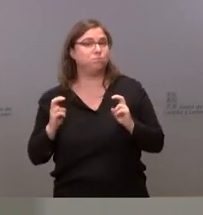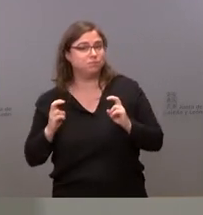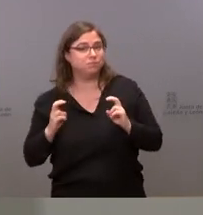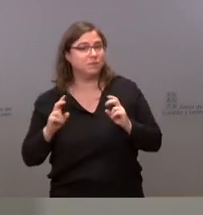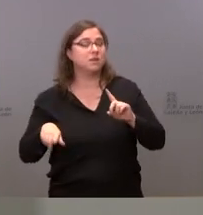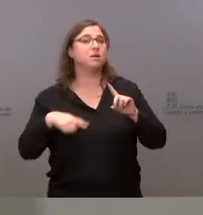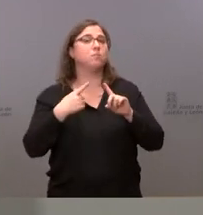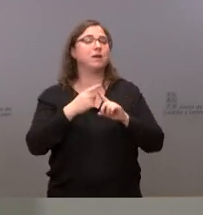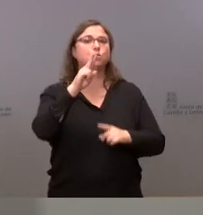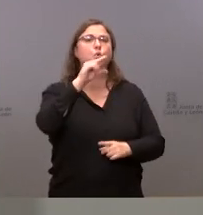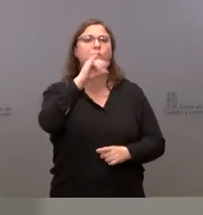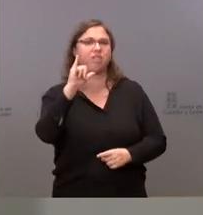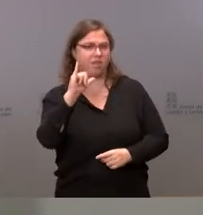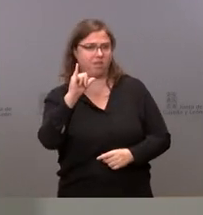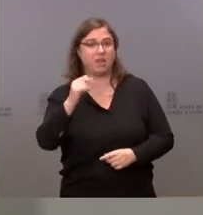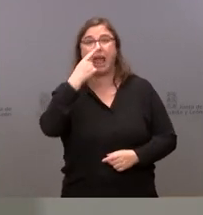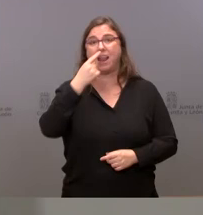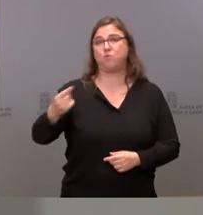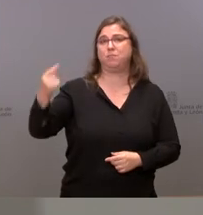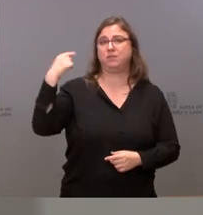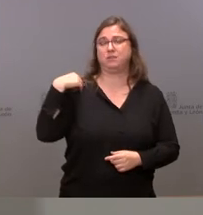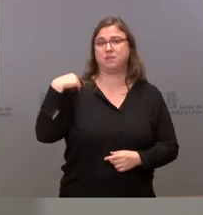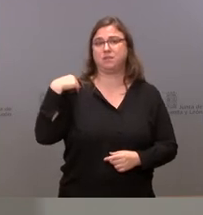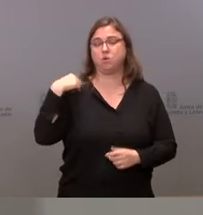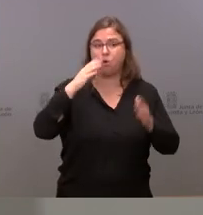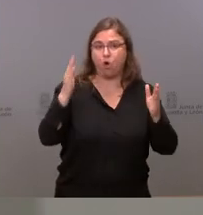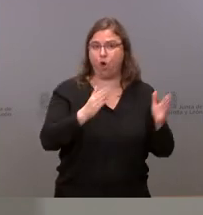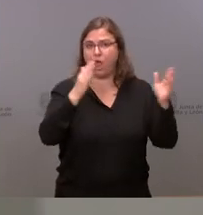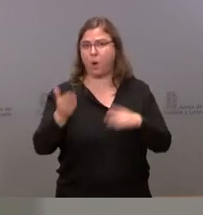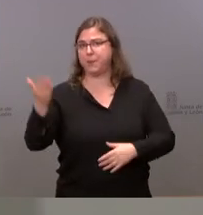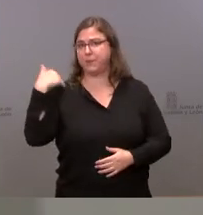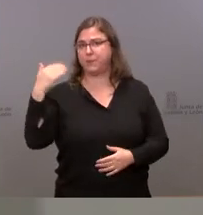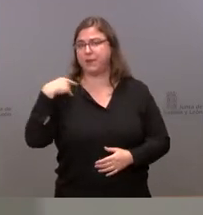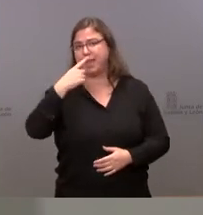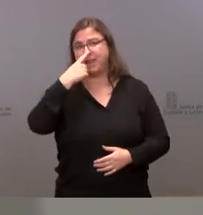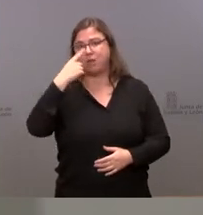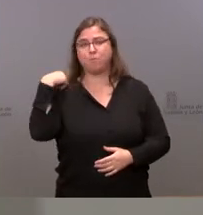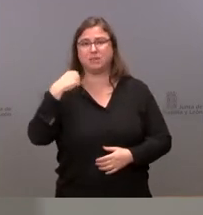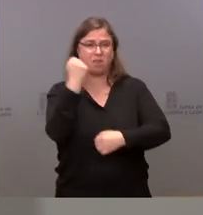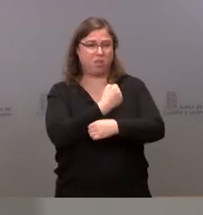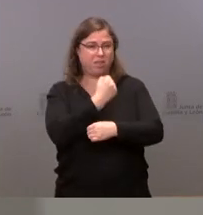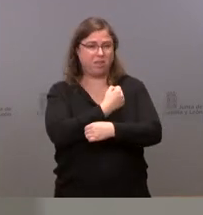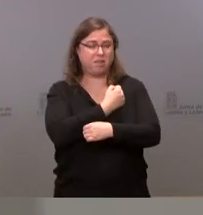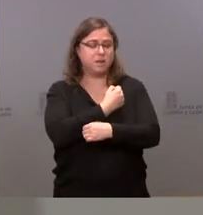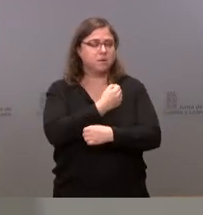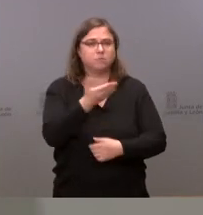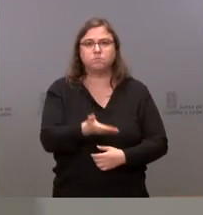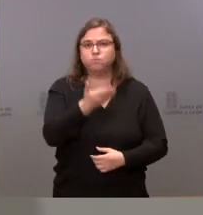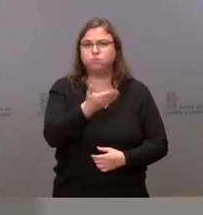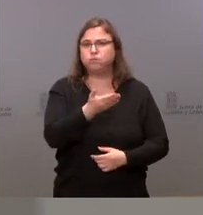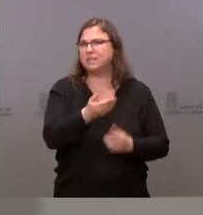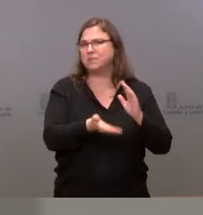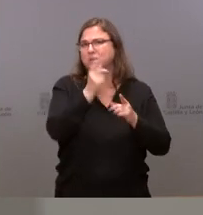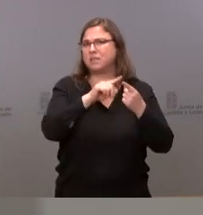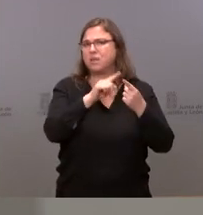ingresos en UCI hace un año o en las olas de final del año pasado lógicamente la principal variable